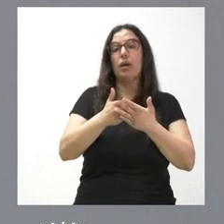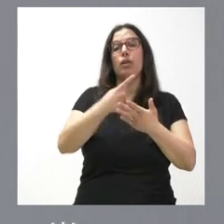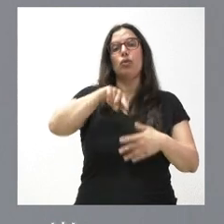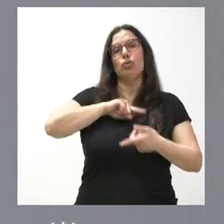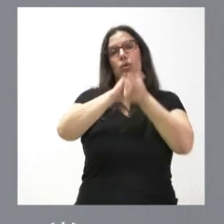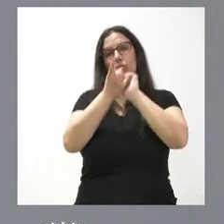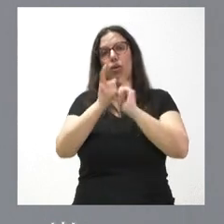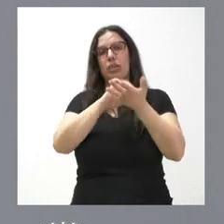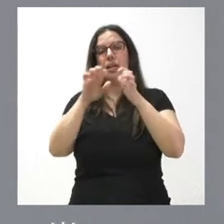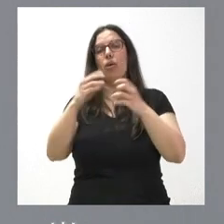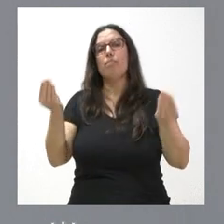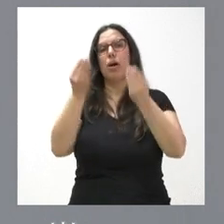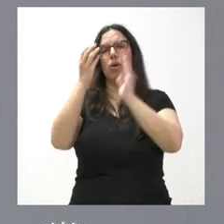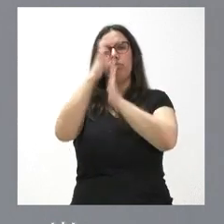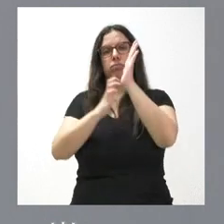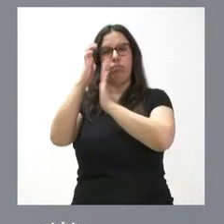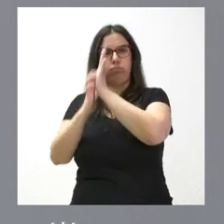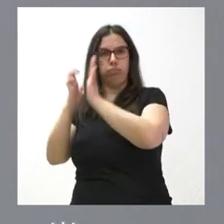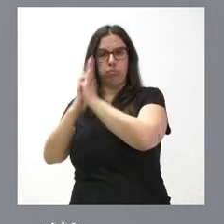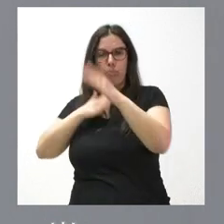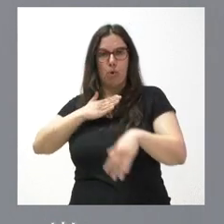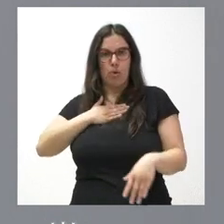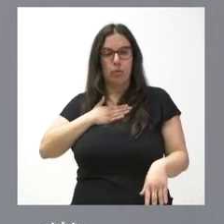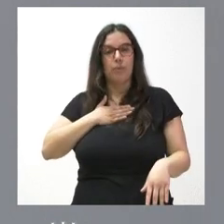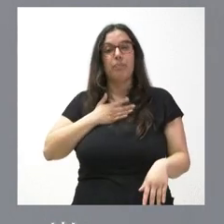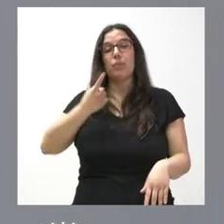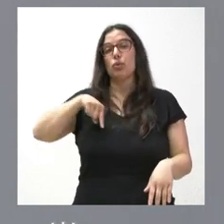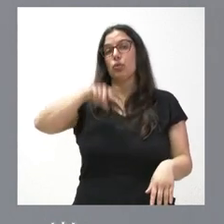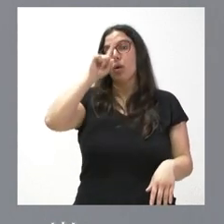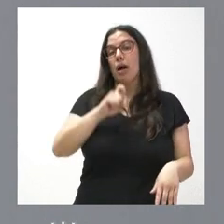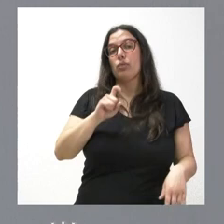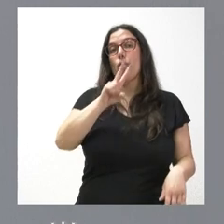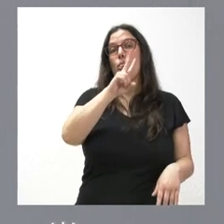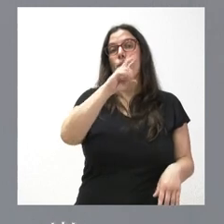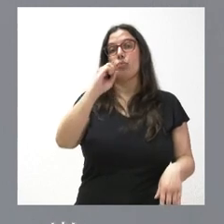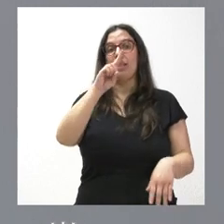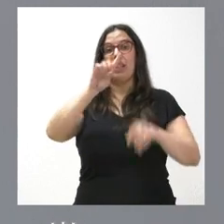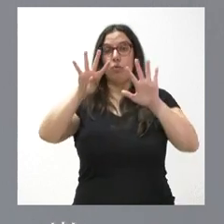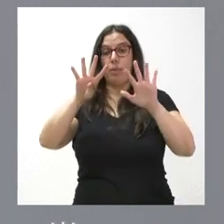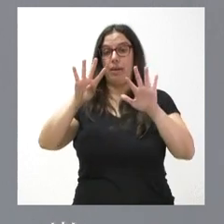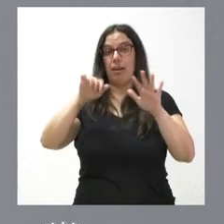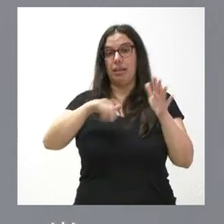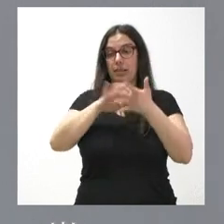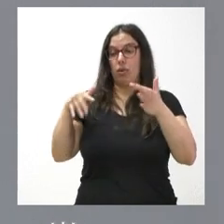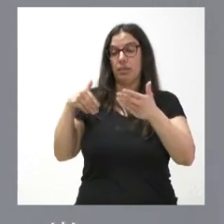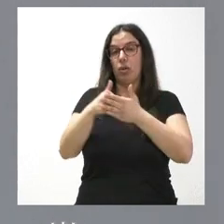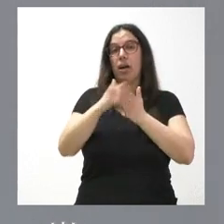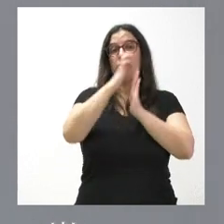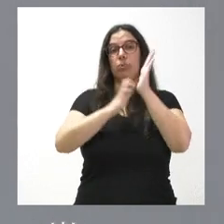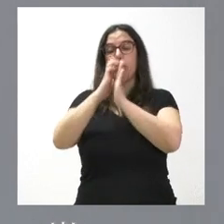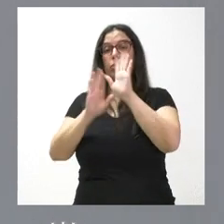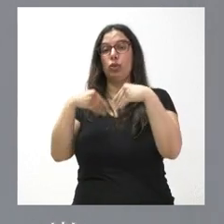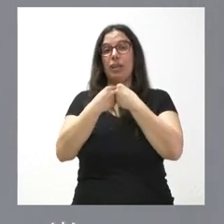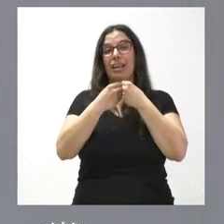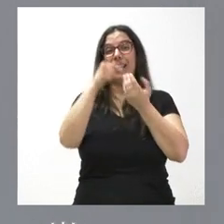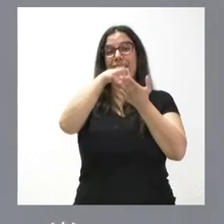contraria, que es mejorando las reducciones, bajando impuestos. Nosotros, desde el año 2019, en Castilla y León, hemos reducido 34